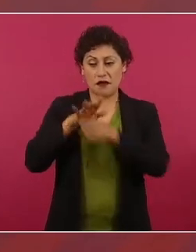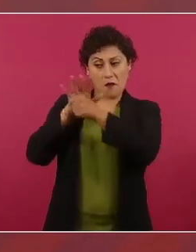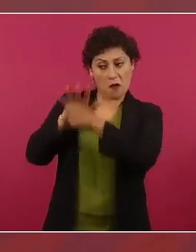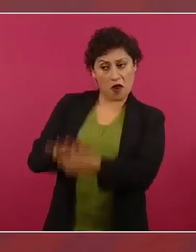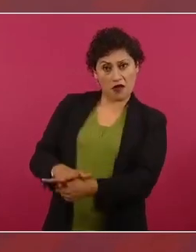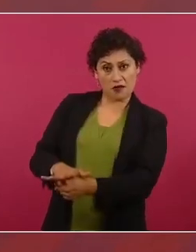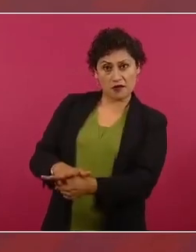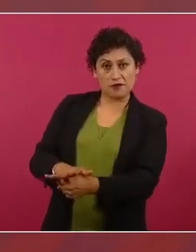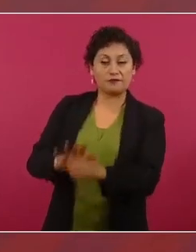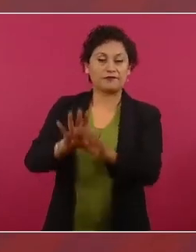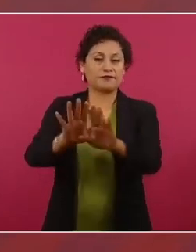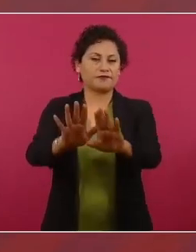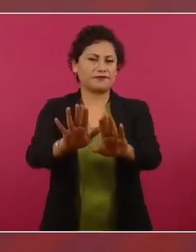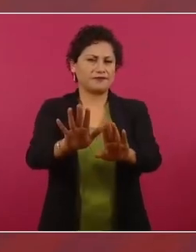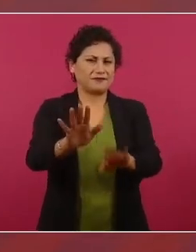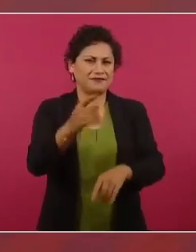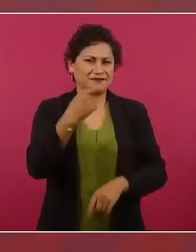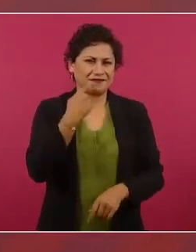hablo con los jueces, yo hablo aquí,